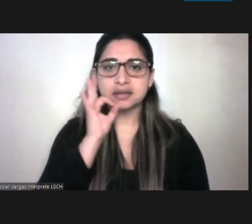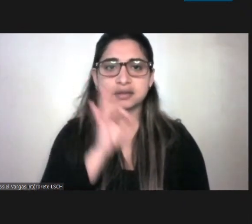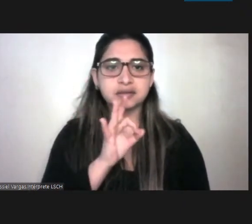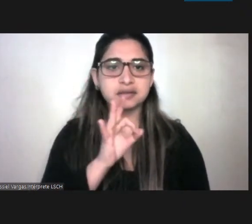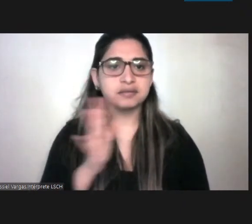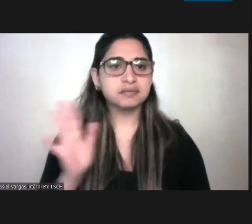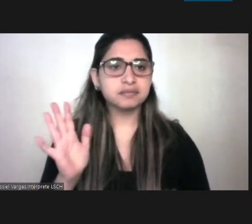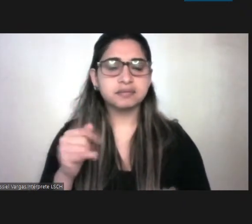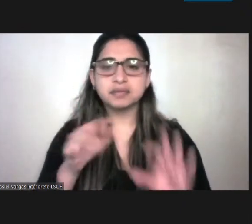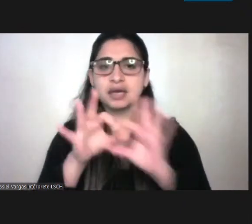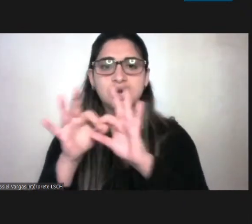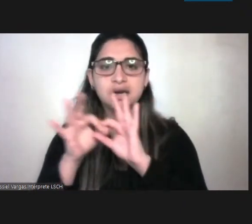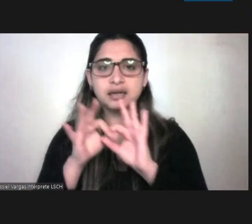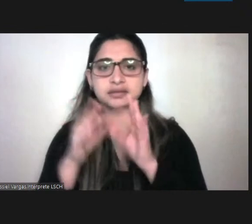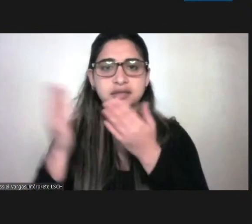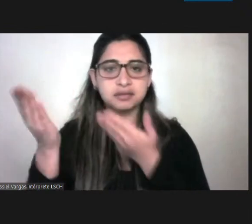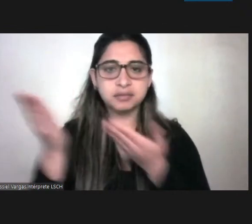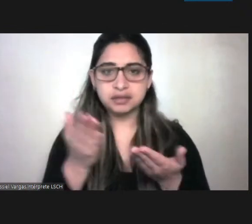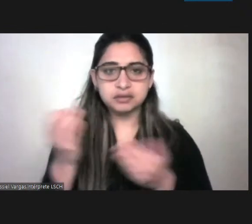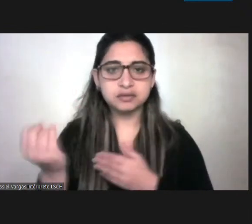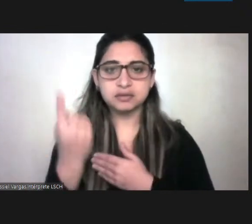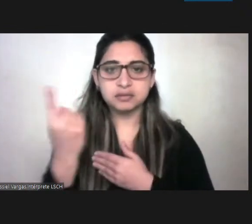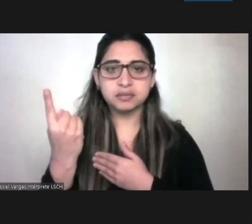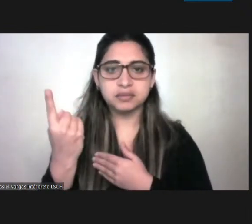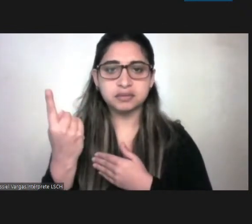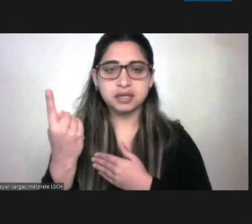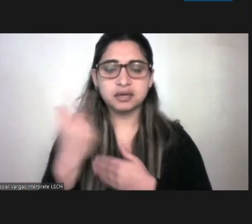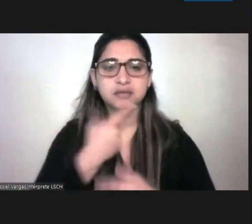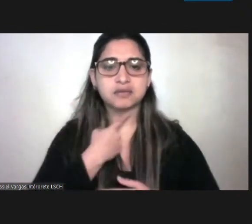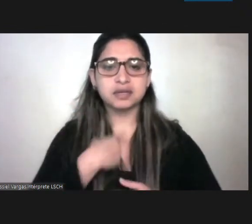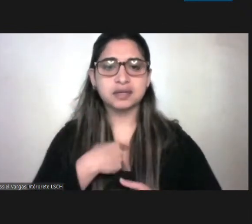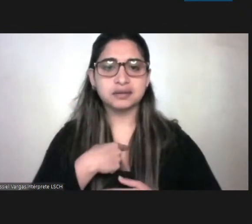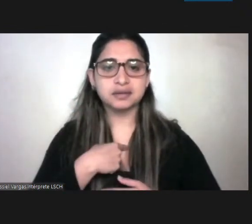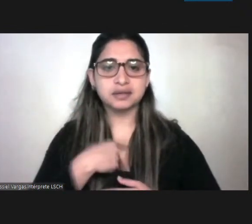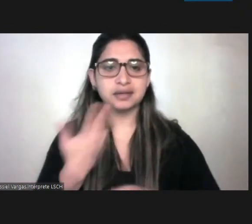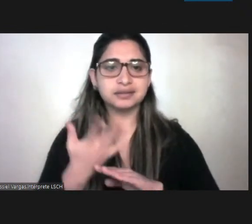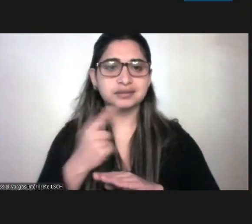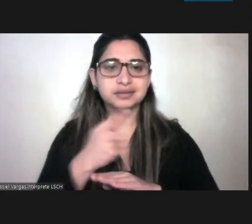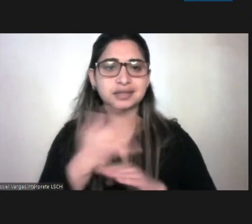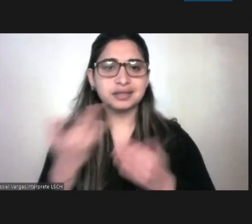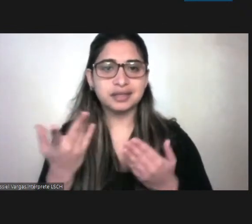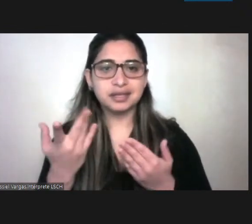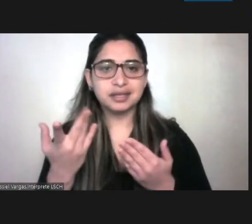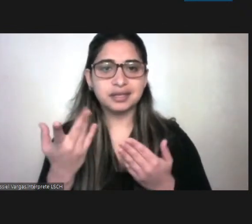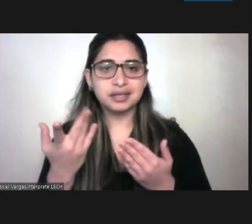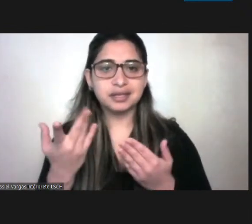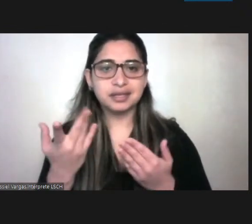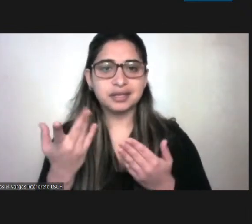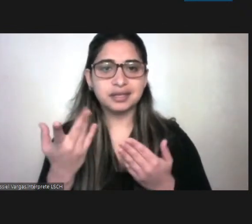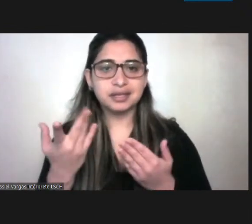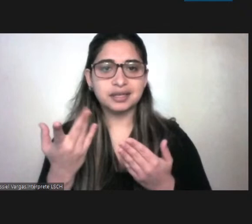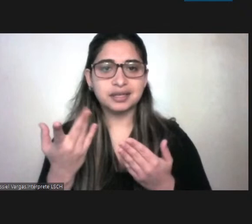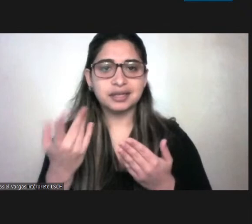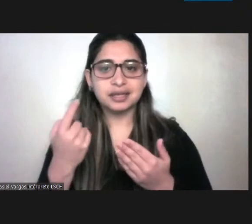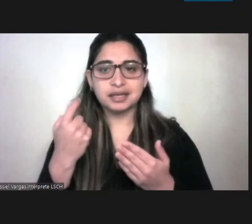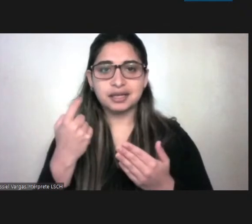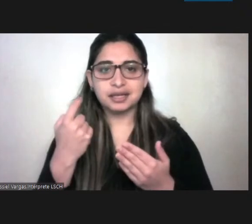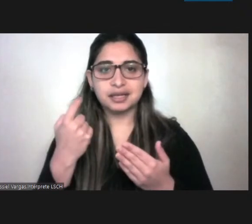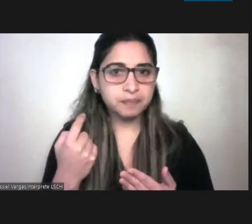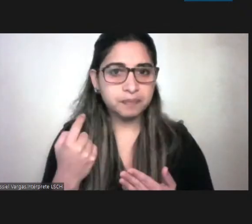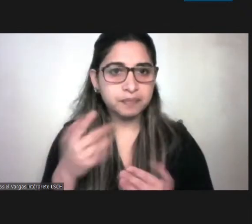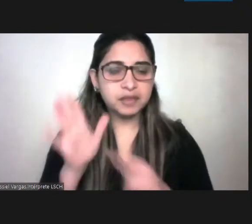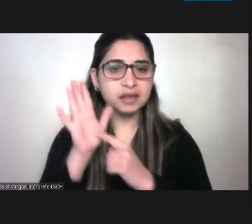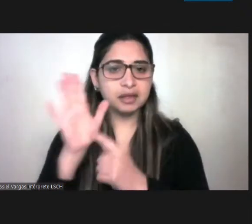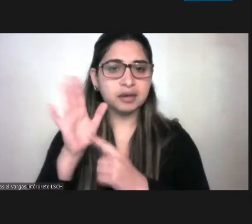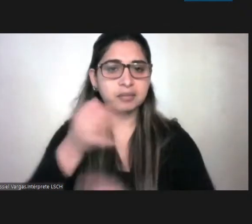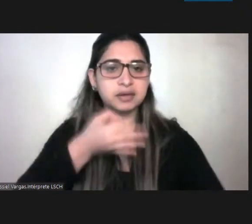invitación primero me parece muy interesante como decía Georgina en realidad las tres presentaciones si bien estaban sobre la misma